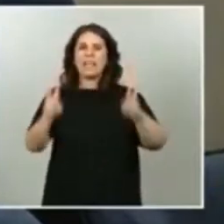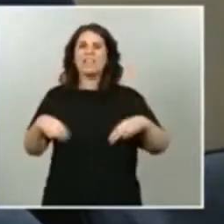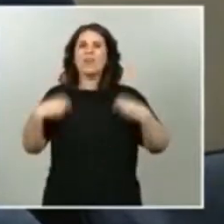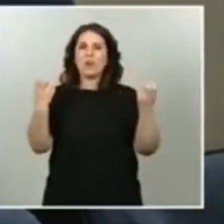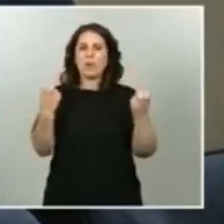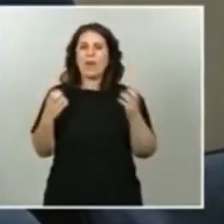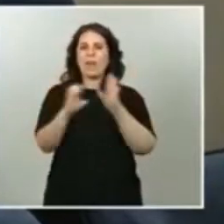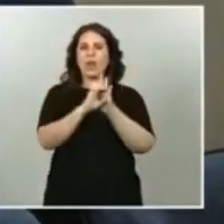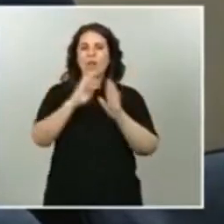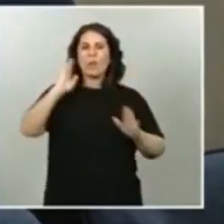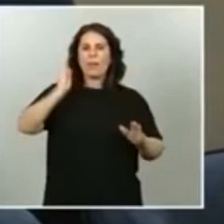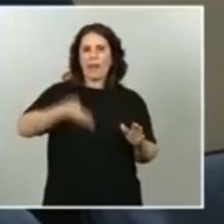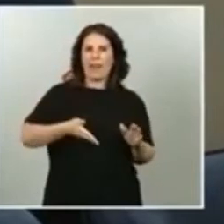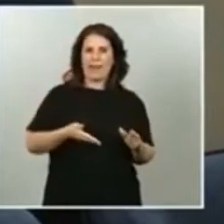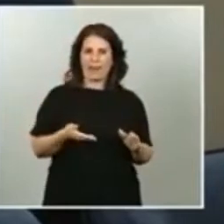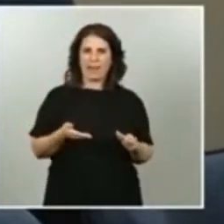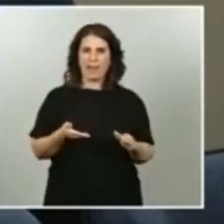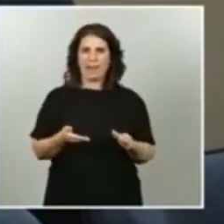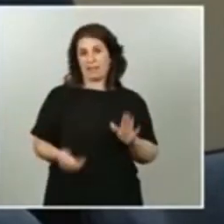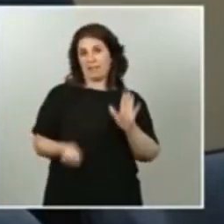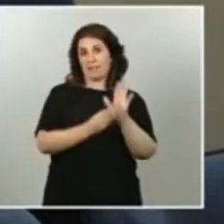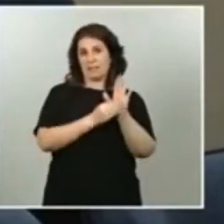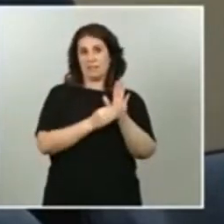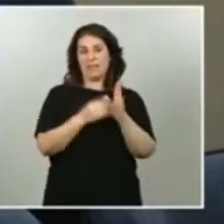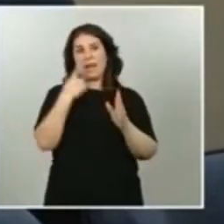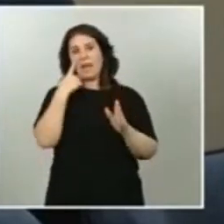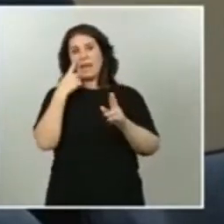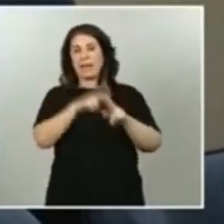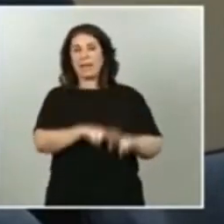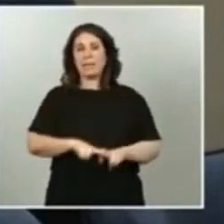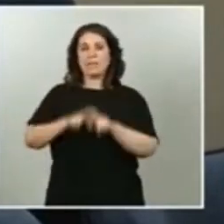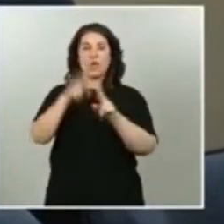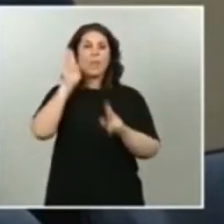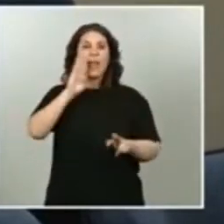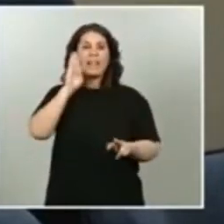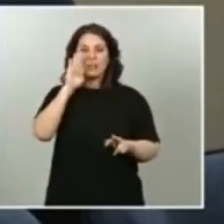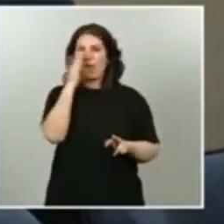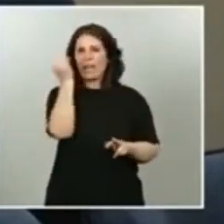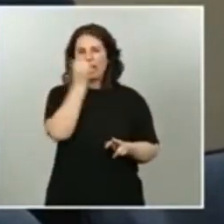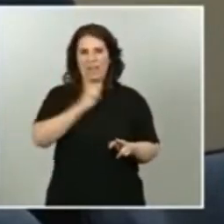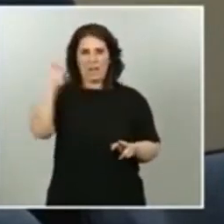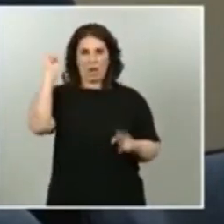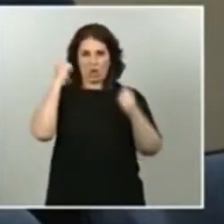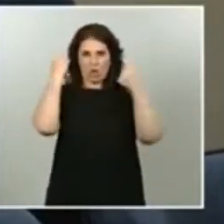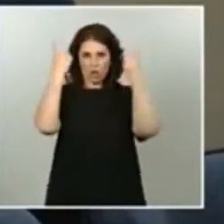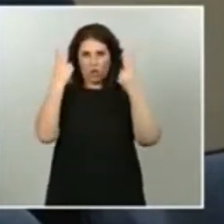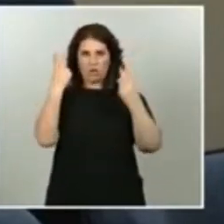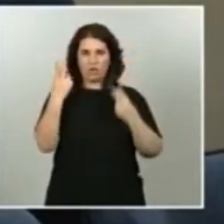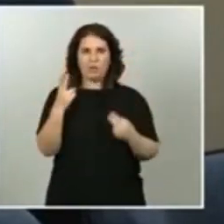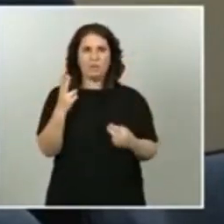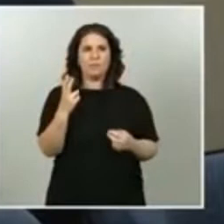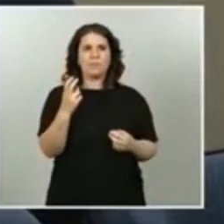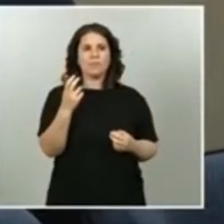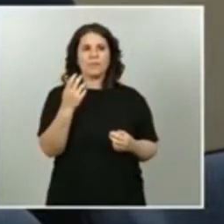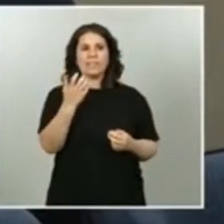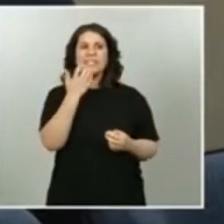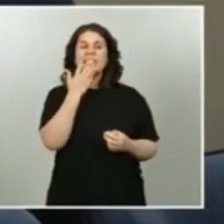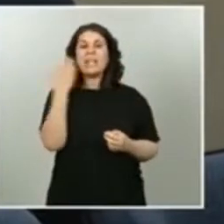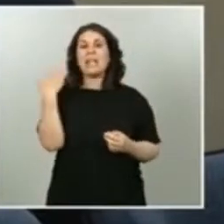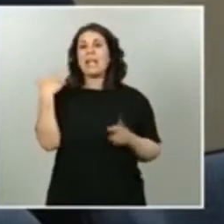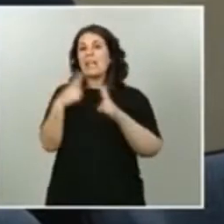Penal, que incluiría la revisión del delito de rebelión. Si en todo caso, como estaba previsto inicialmente, esta